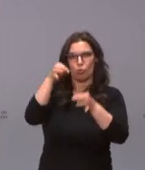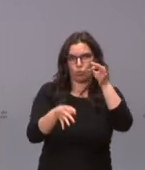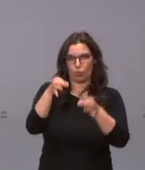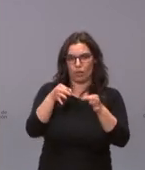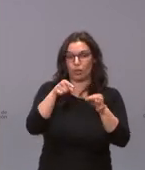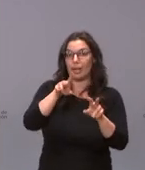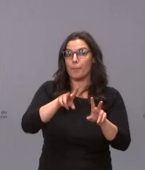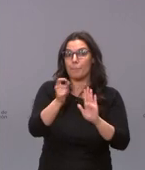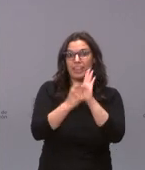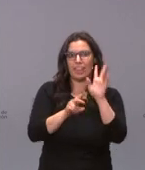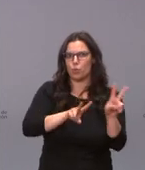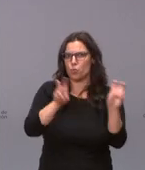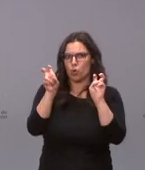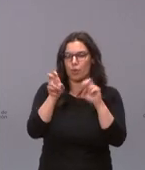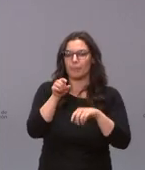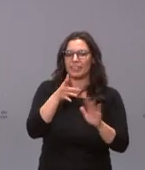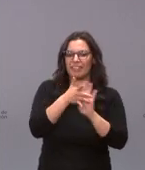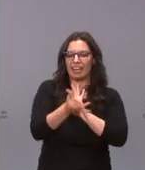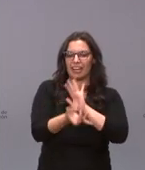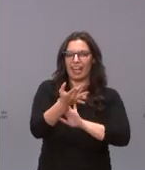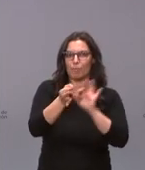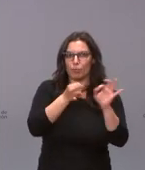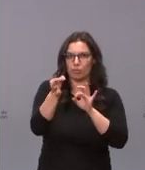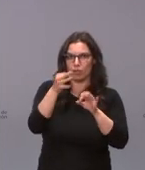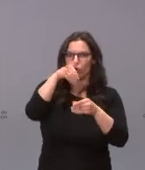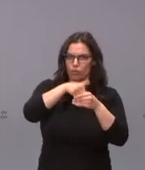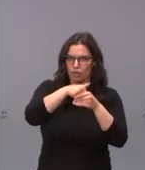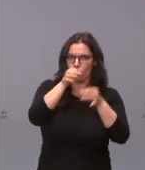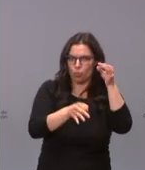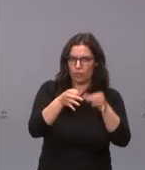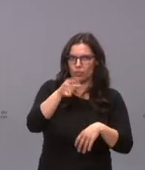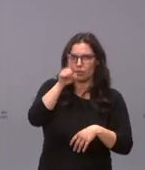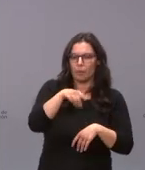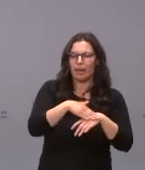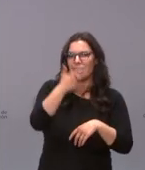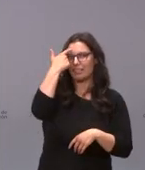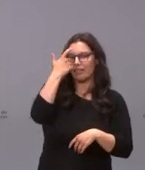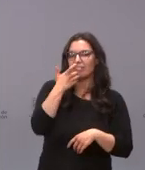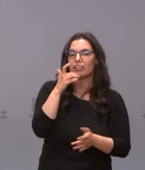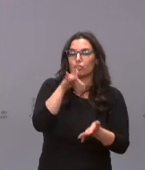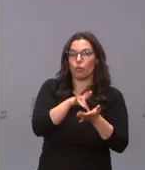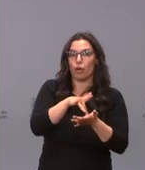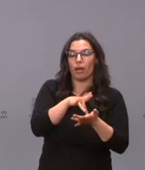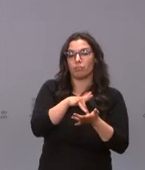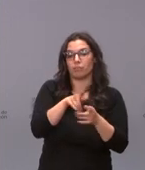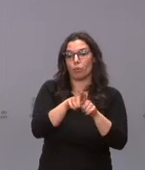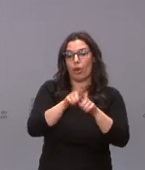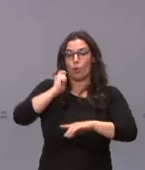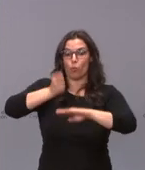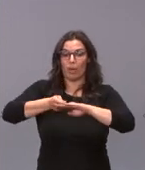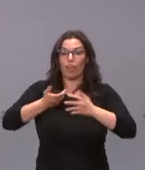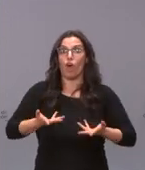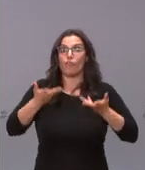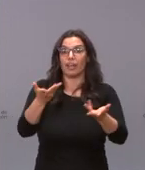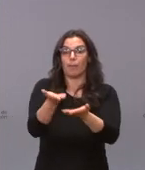que en este caso va a permitir diseñar un protocolo de contenido jurídico para saber cómo actuar ante el posible ofrecimiento judicial de